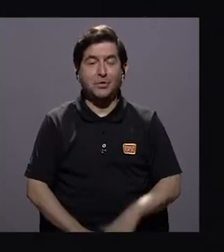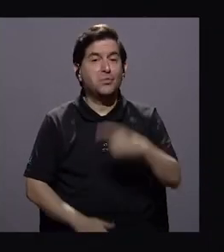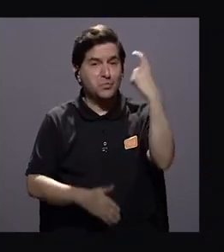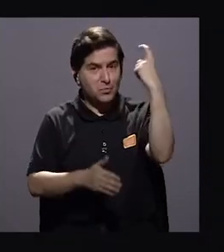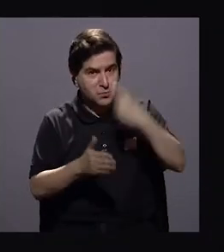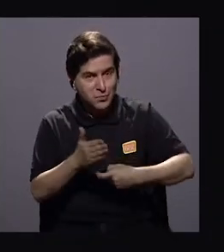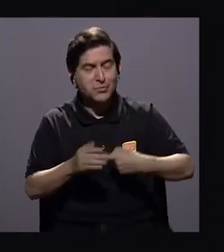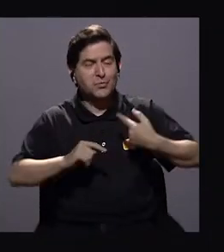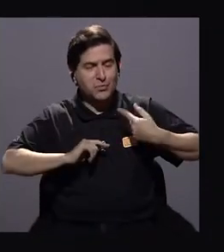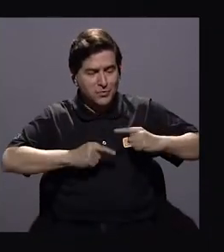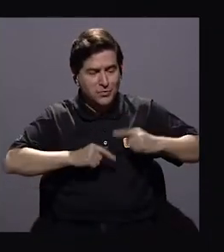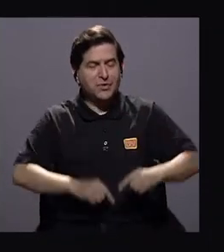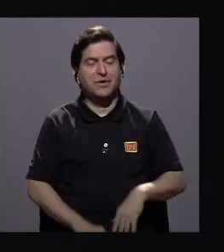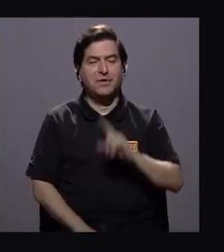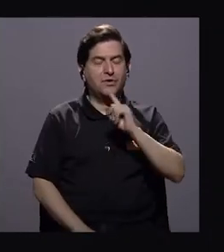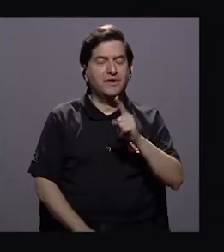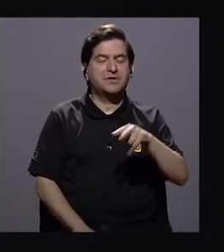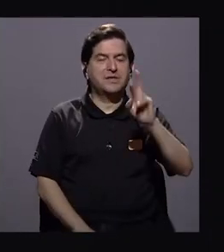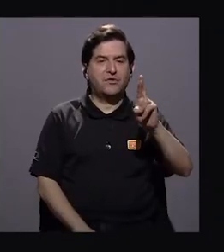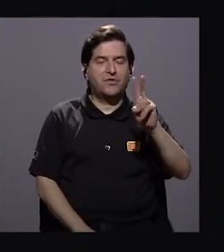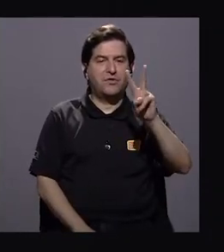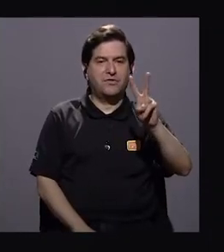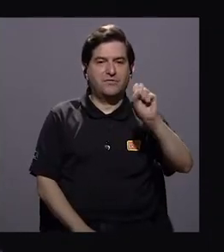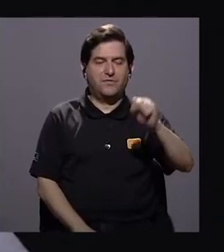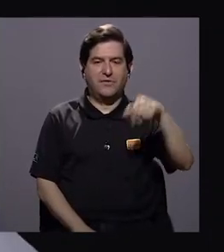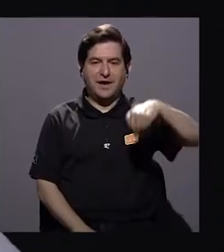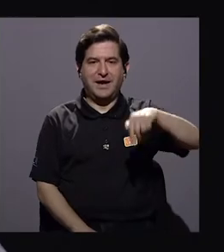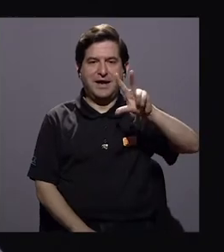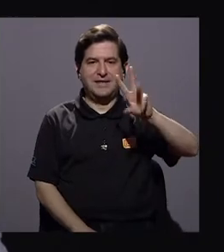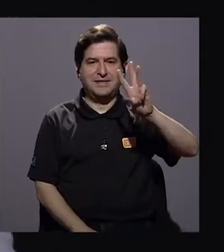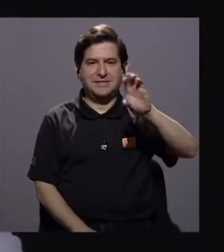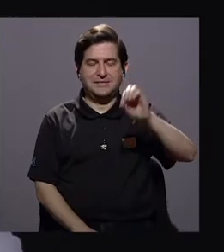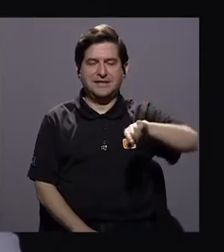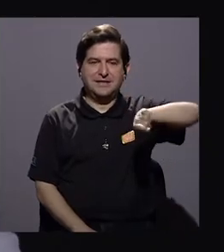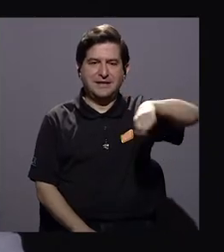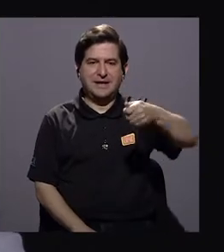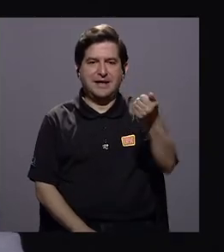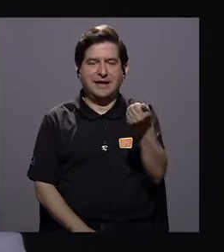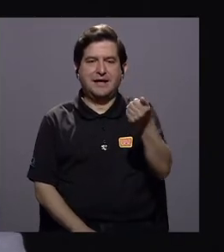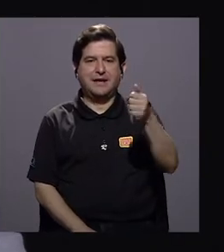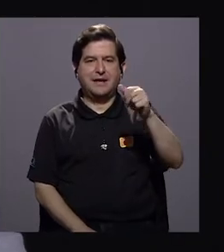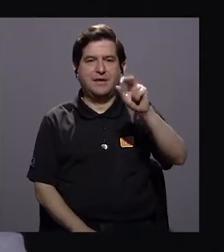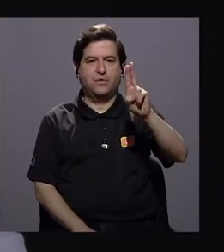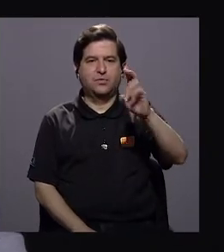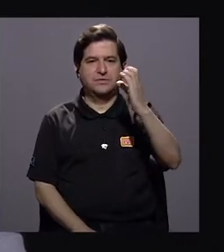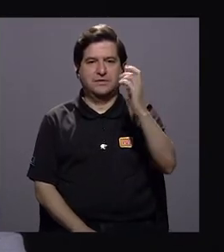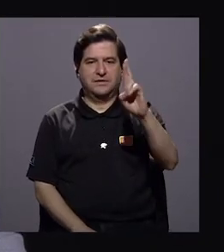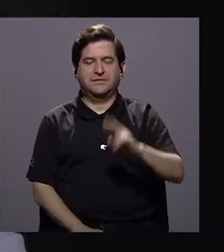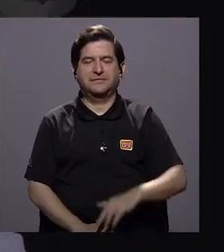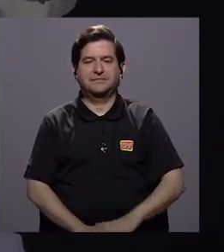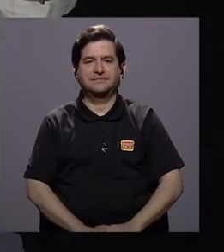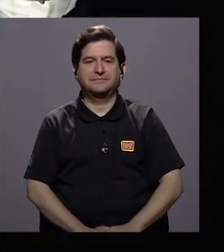Palabras dolorosas de don Rodolfo Vicente Salazar. Estamos en 360 para el Canal 15 Universidad de Costa Rica.